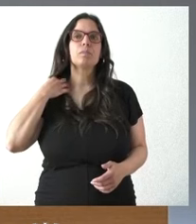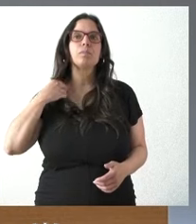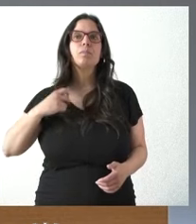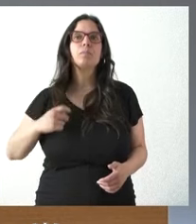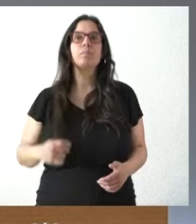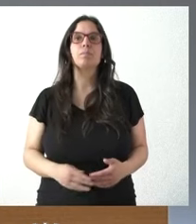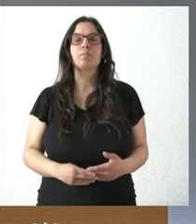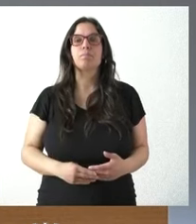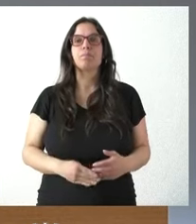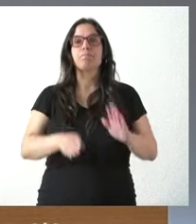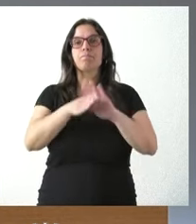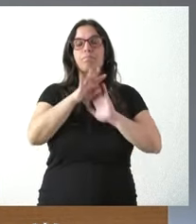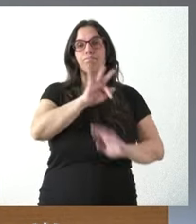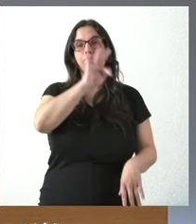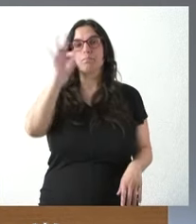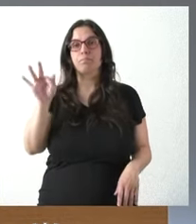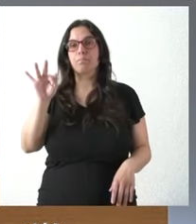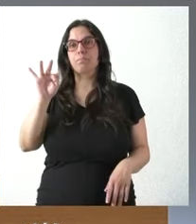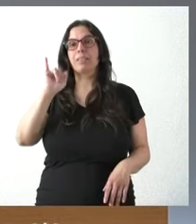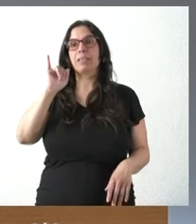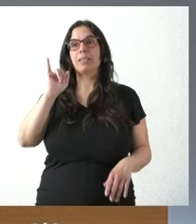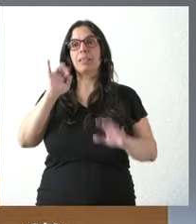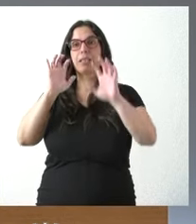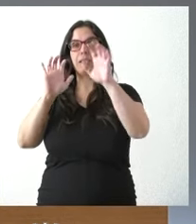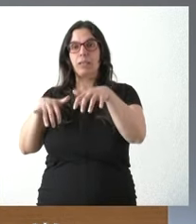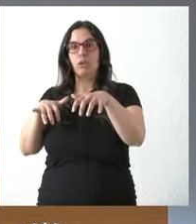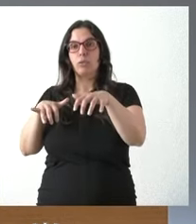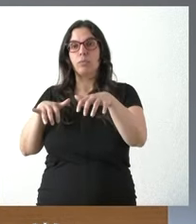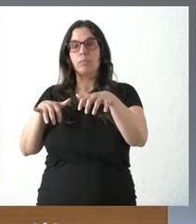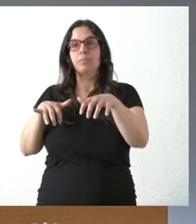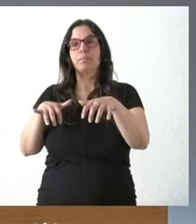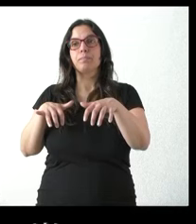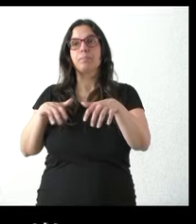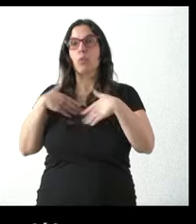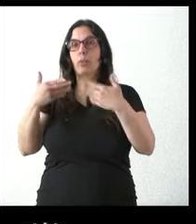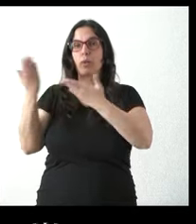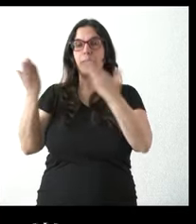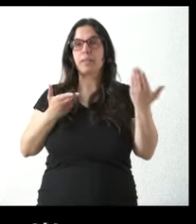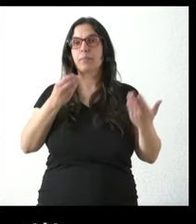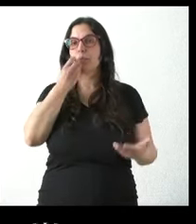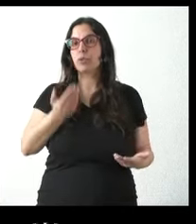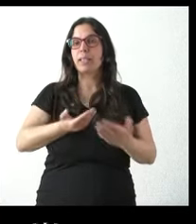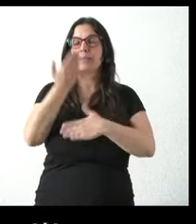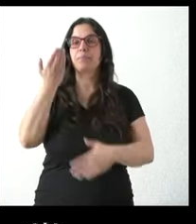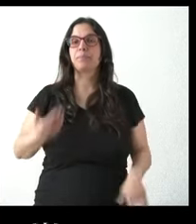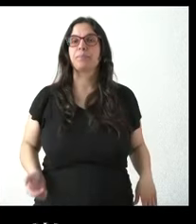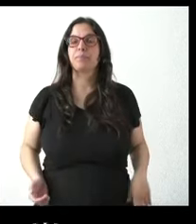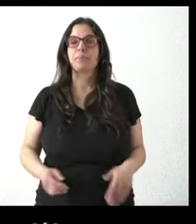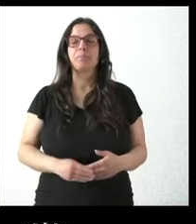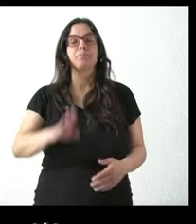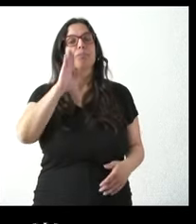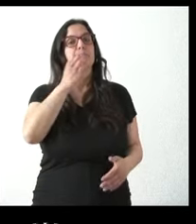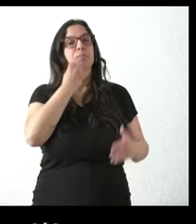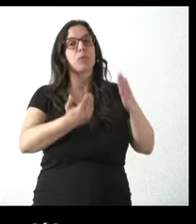Seguimos adelante ahora con Ileón Elizabeth Alba cuando quieras Elizabeth adelante buenos días Hola